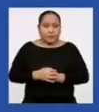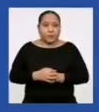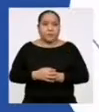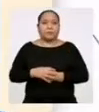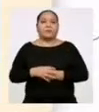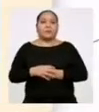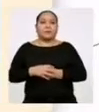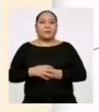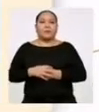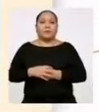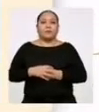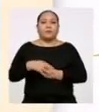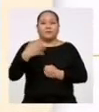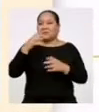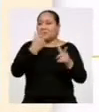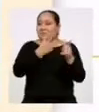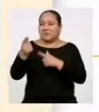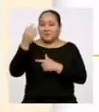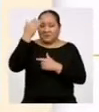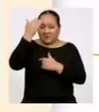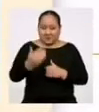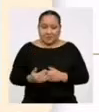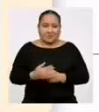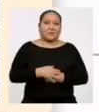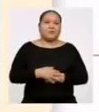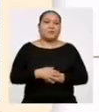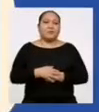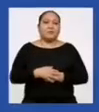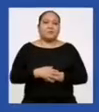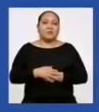Ya está profesora, lo hice